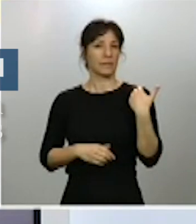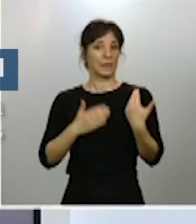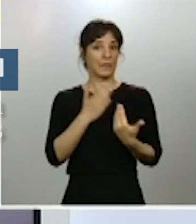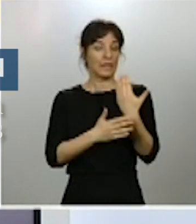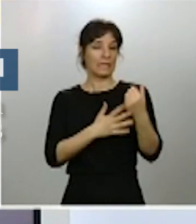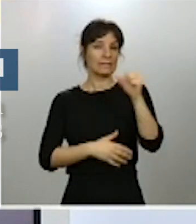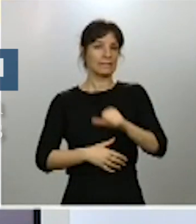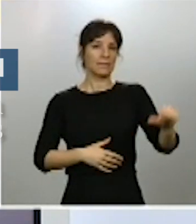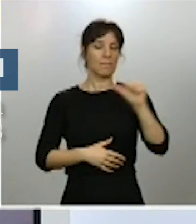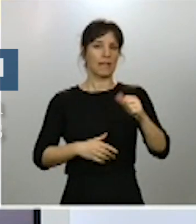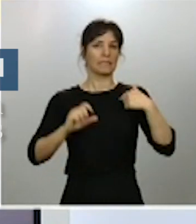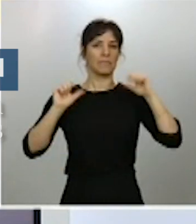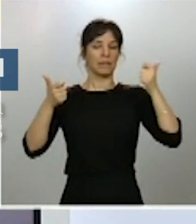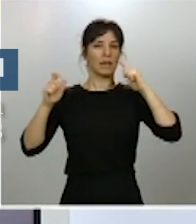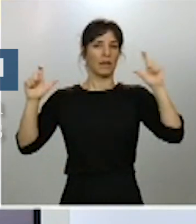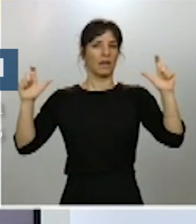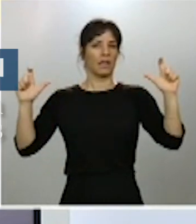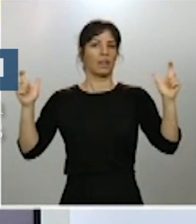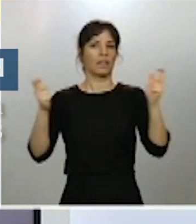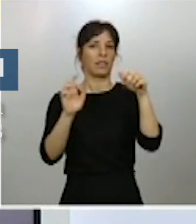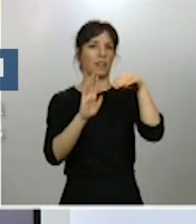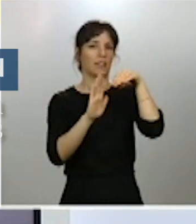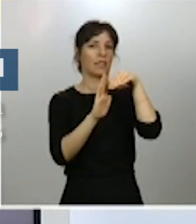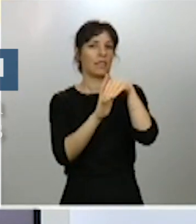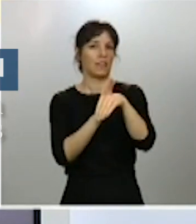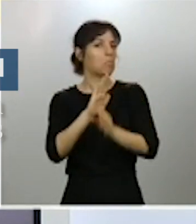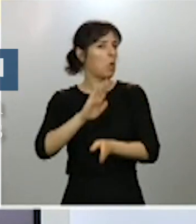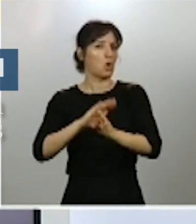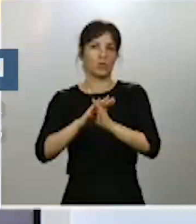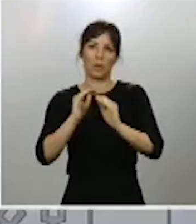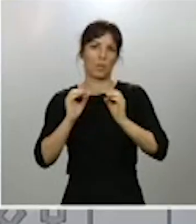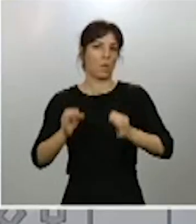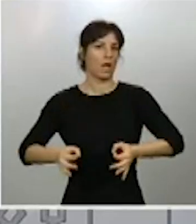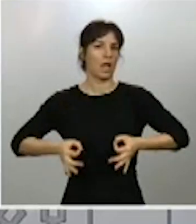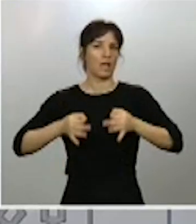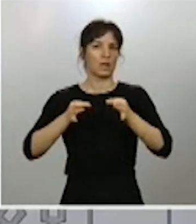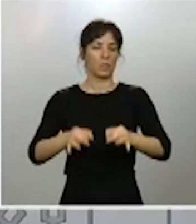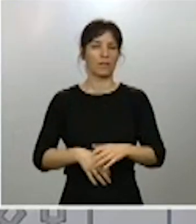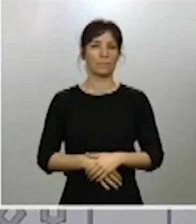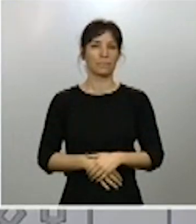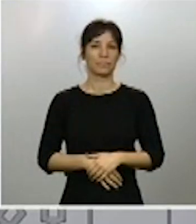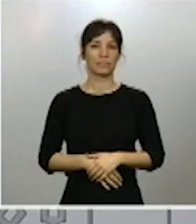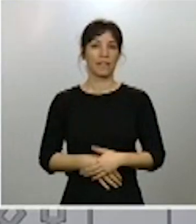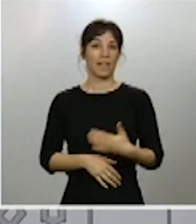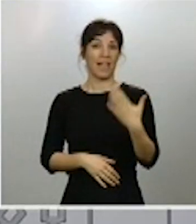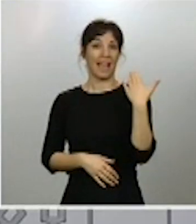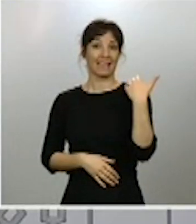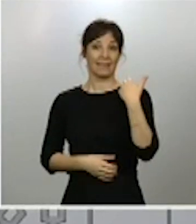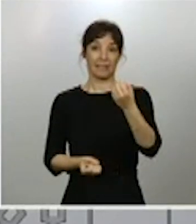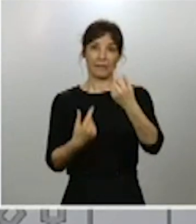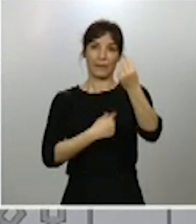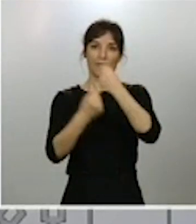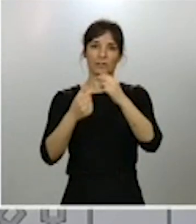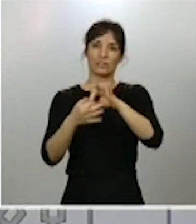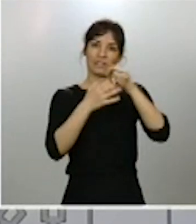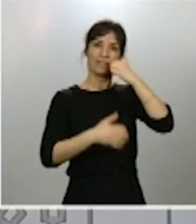Hoy se notifican más casos que ayer, recordamos que los casos de ayer se referían a un fin de semana largo que siempre tiene una notificación